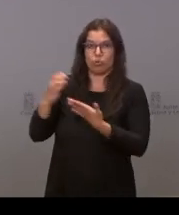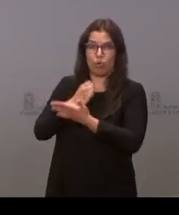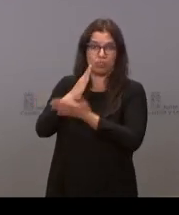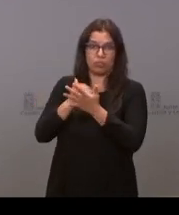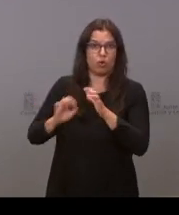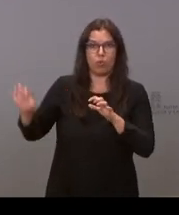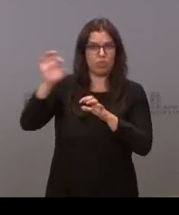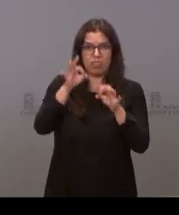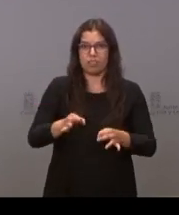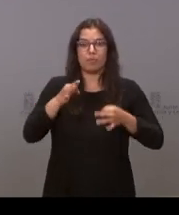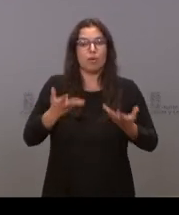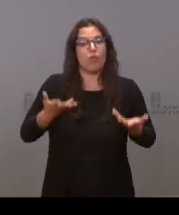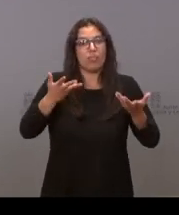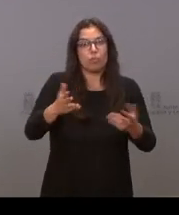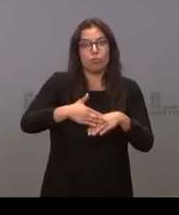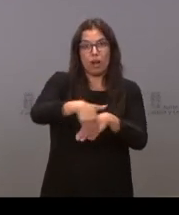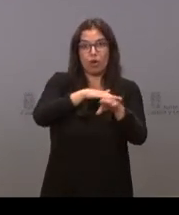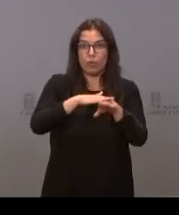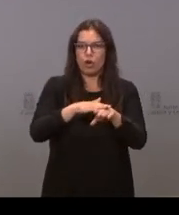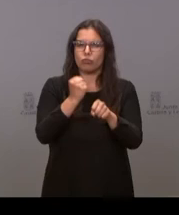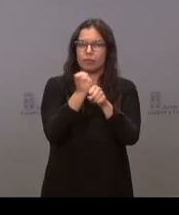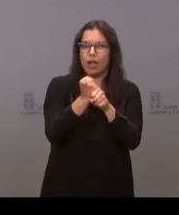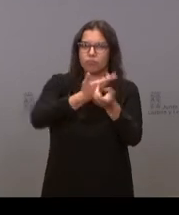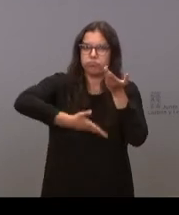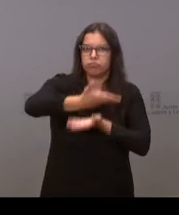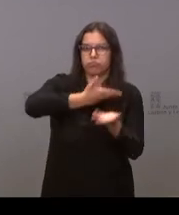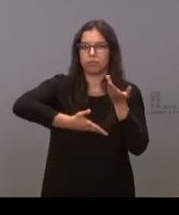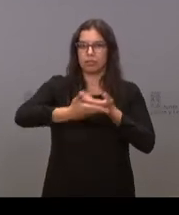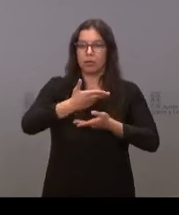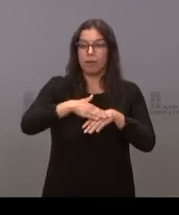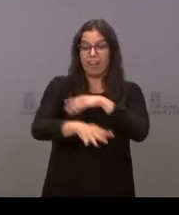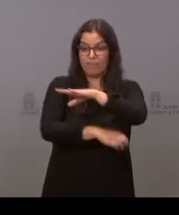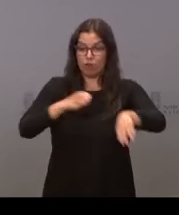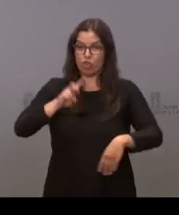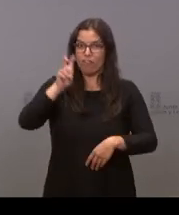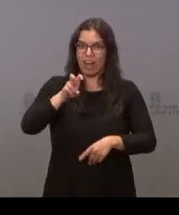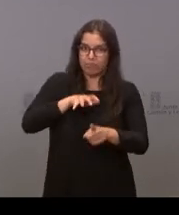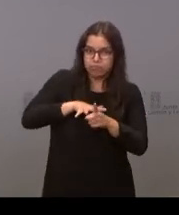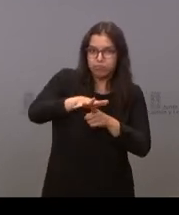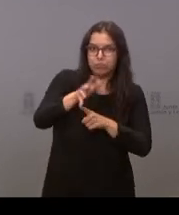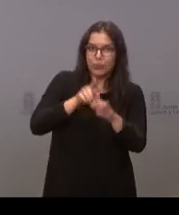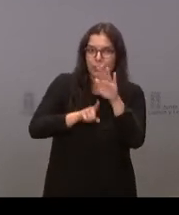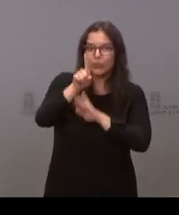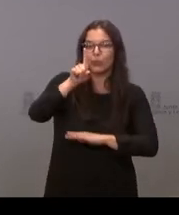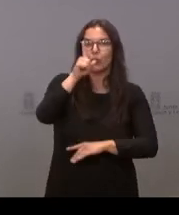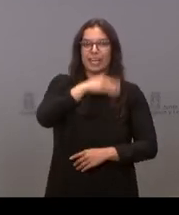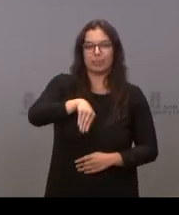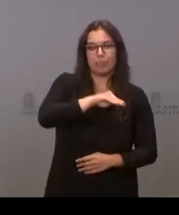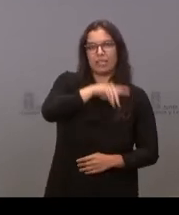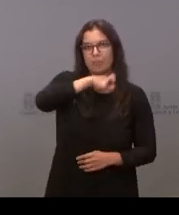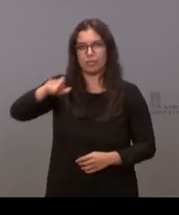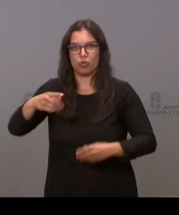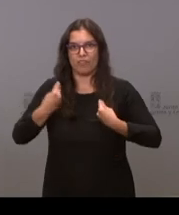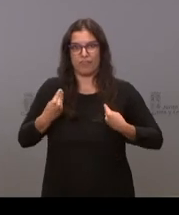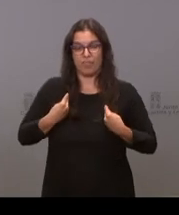lo estamos, para trabajar, para que sirvan para la recuperación de España y de los españoles. Y allí donde más